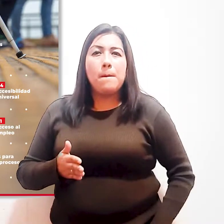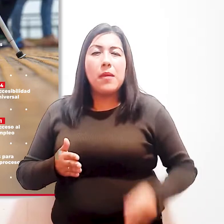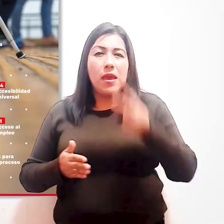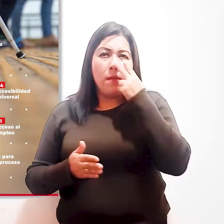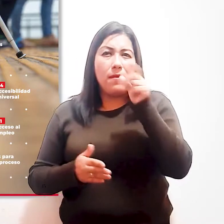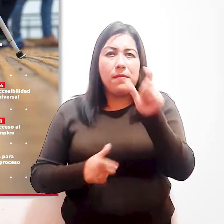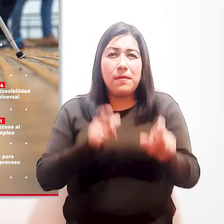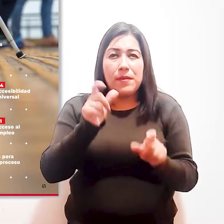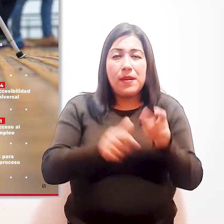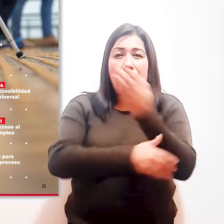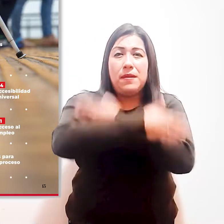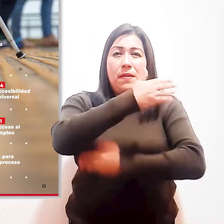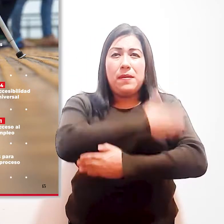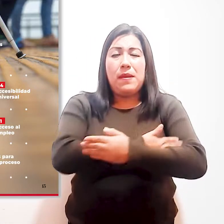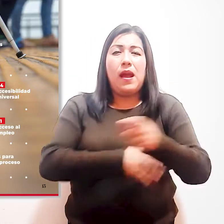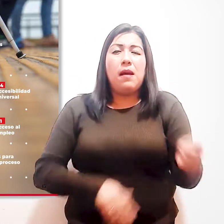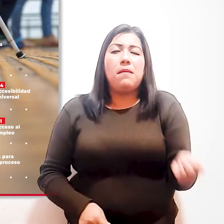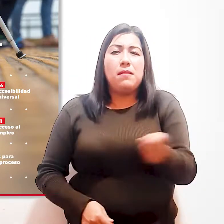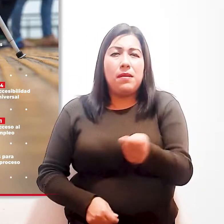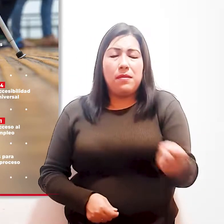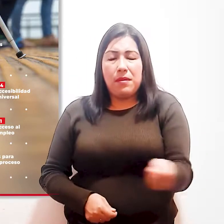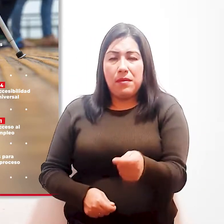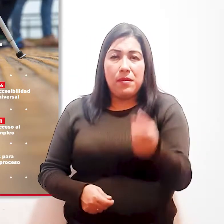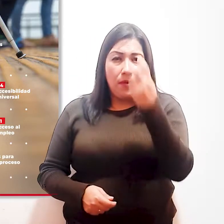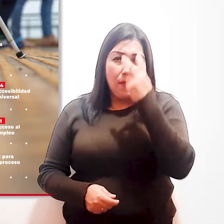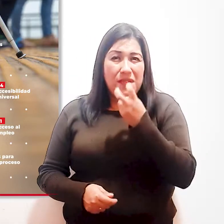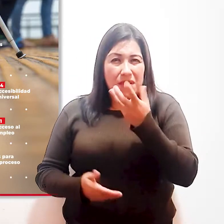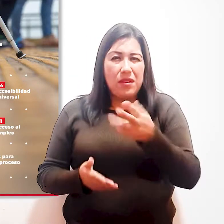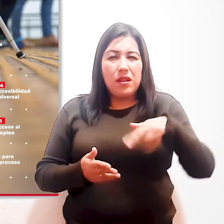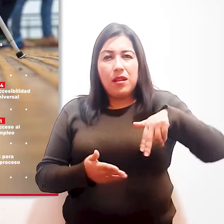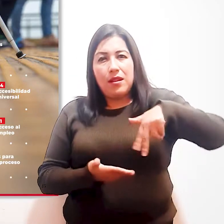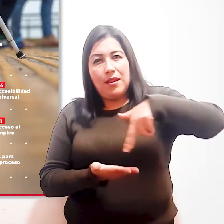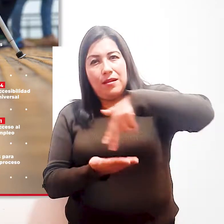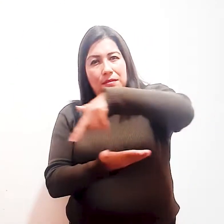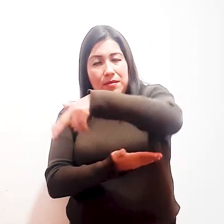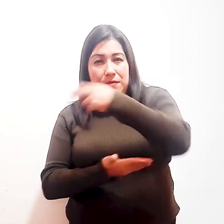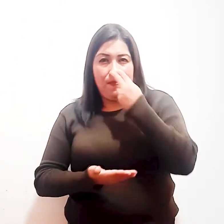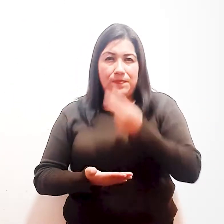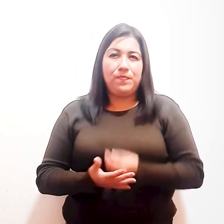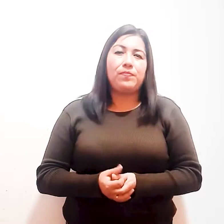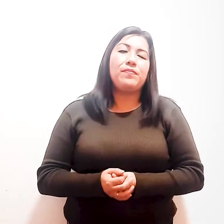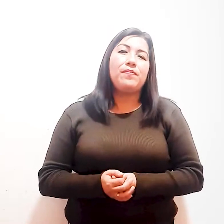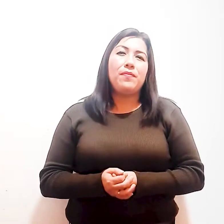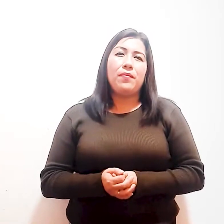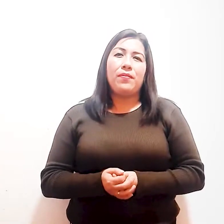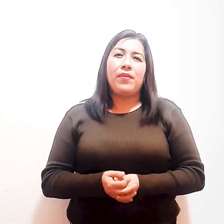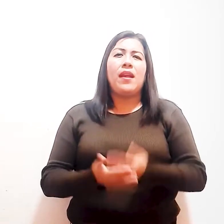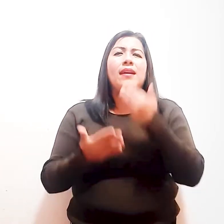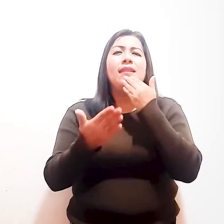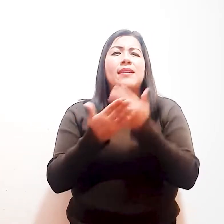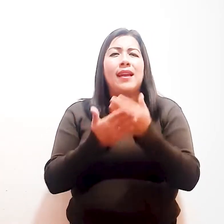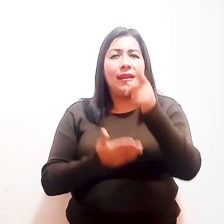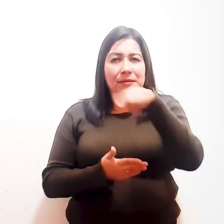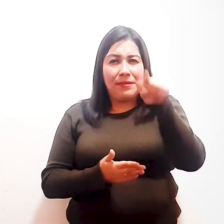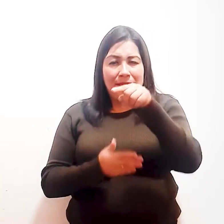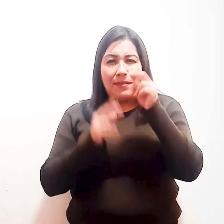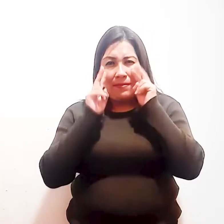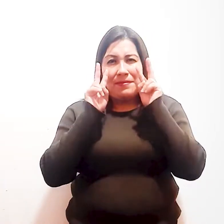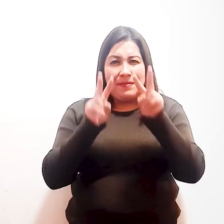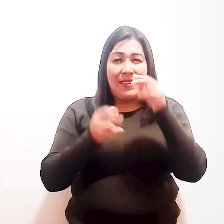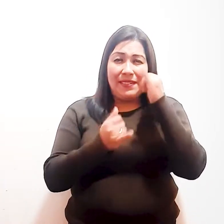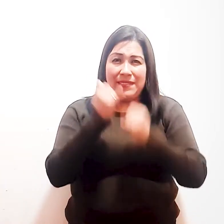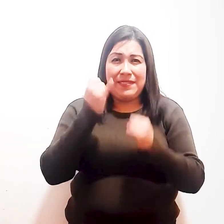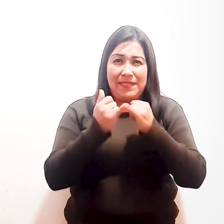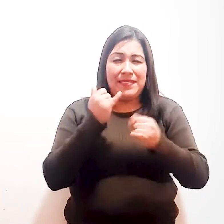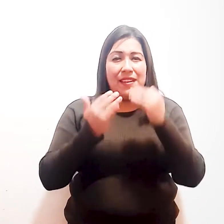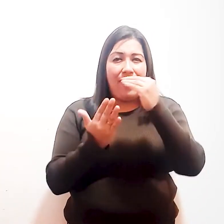discapacidad con su bastón caminando sobre un piso podoctáctil. Gracias por llegar hasta el final de la versión